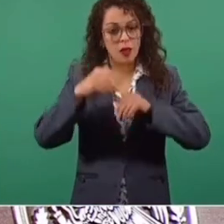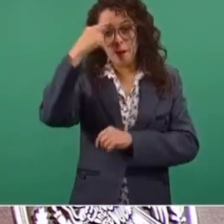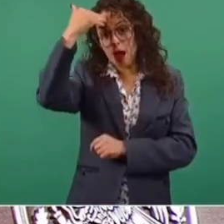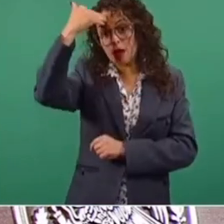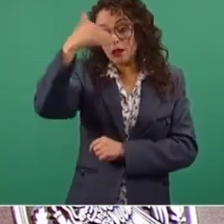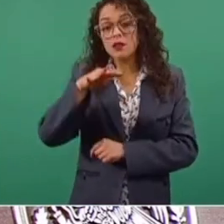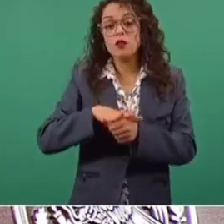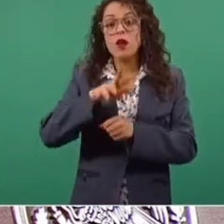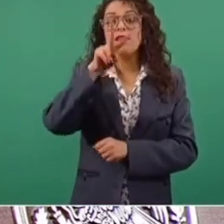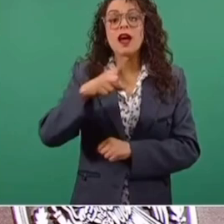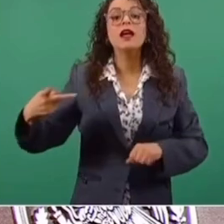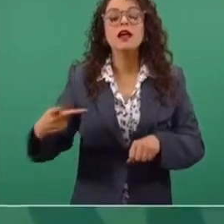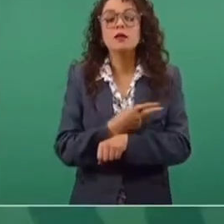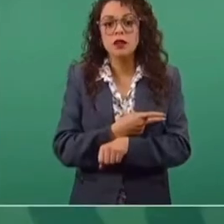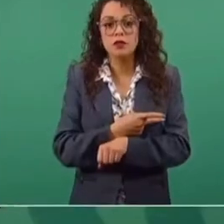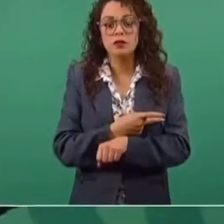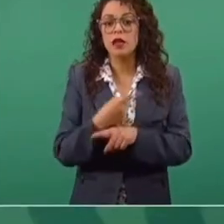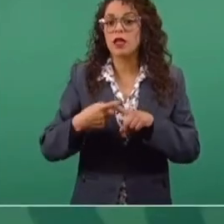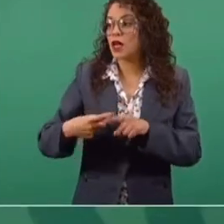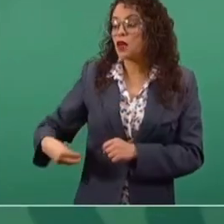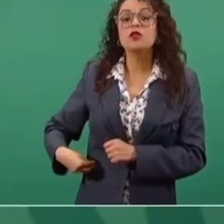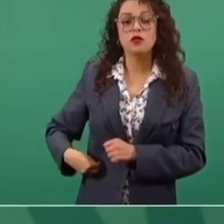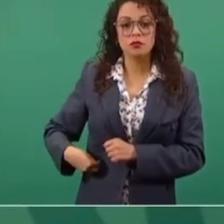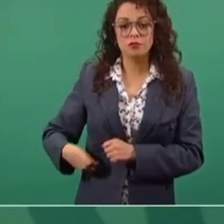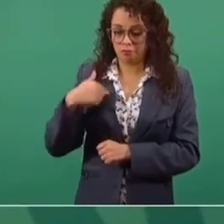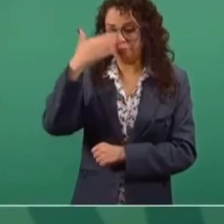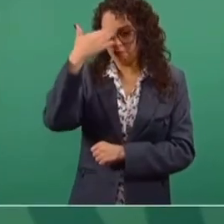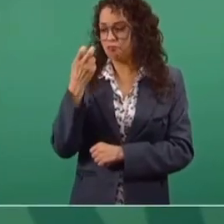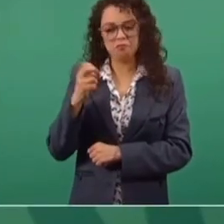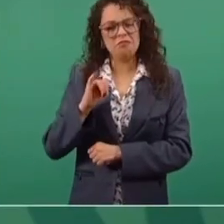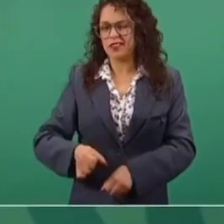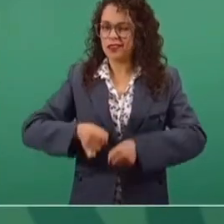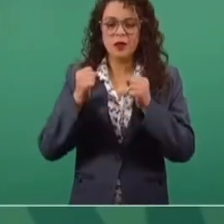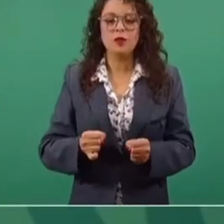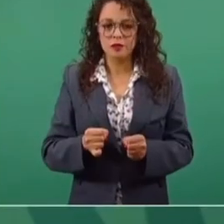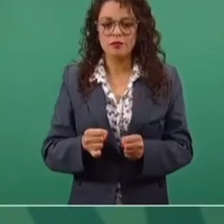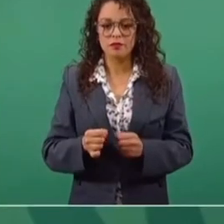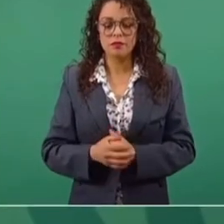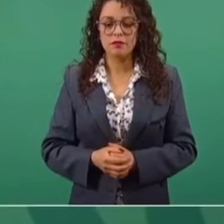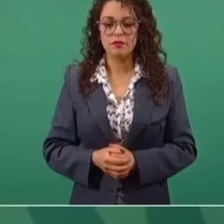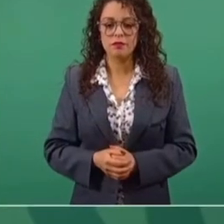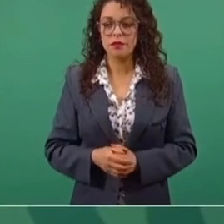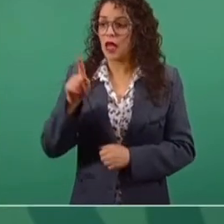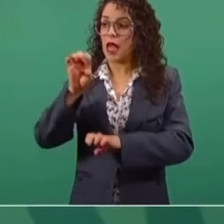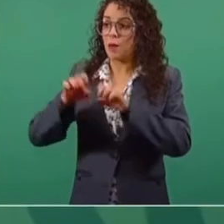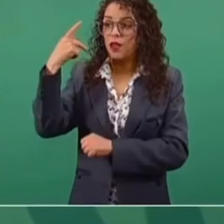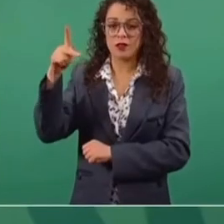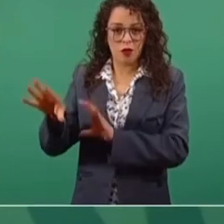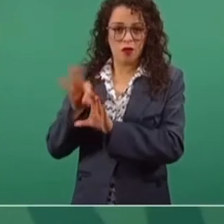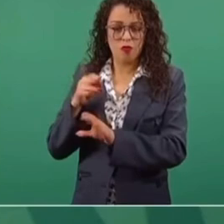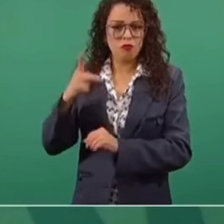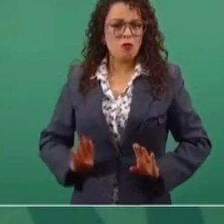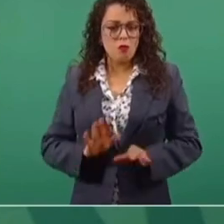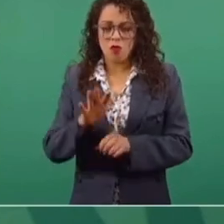estoy seguro de eso. No conozco las características de la empresa, pero